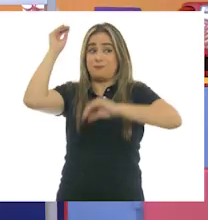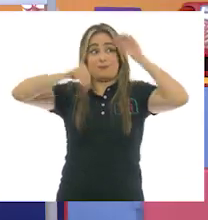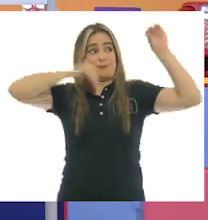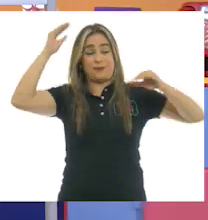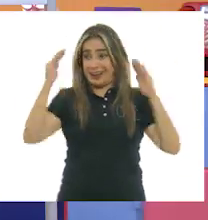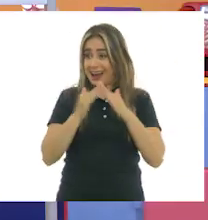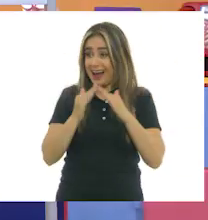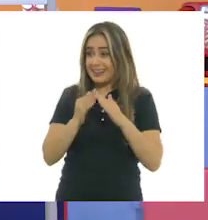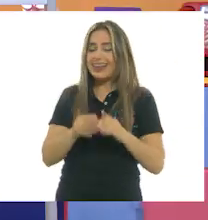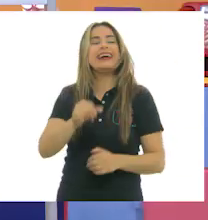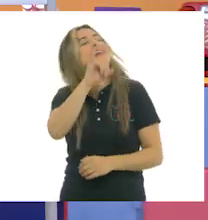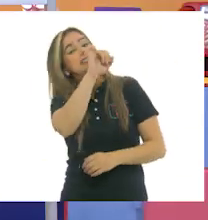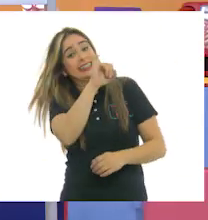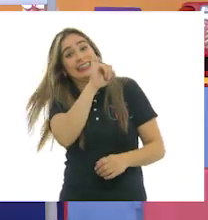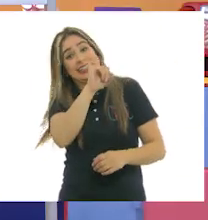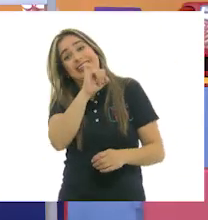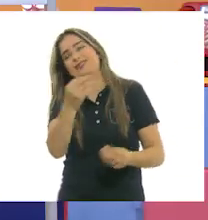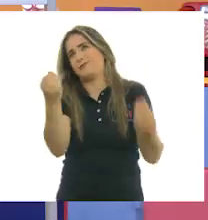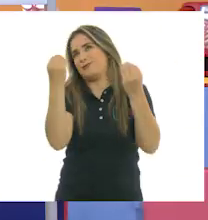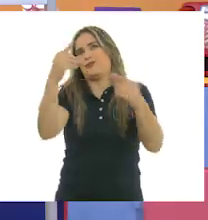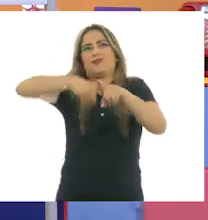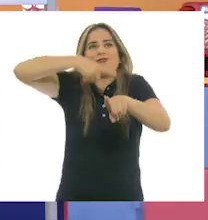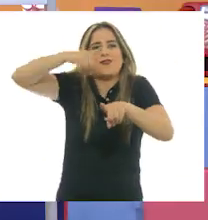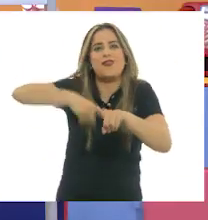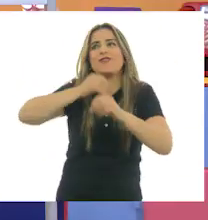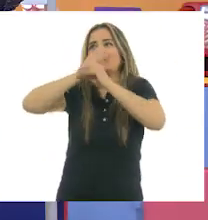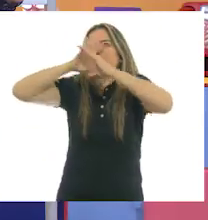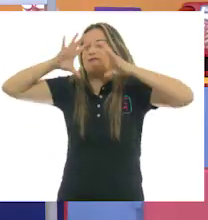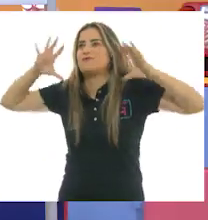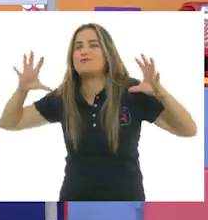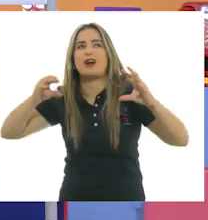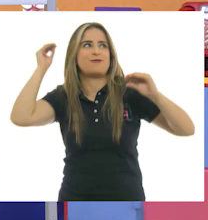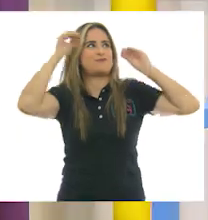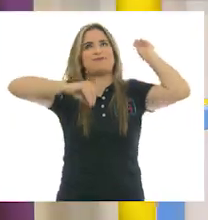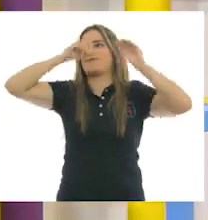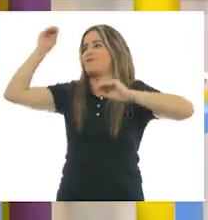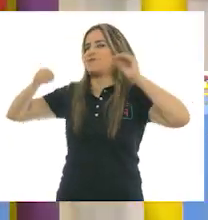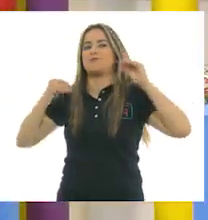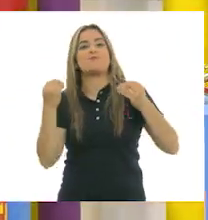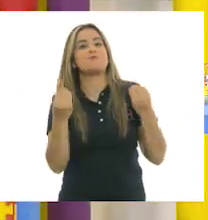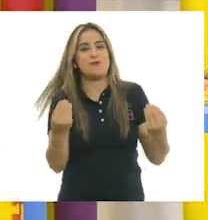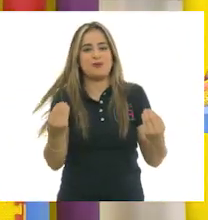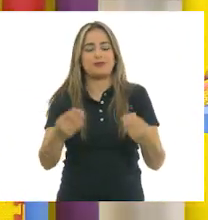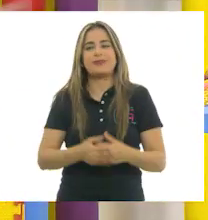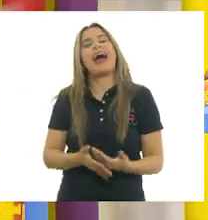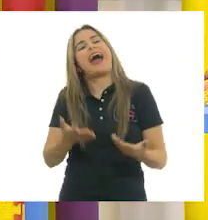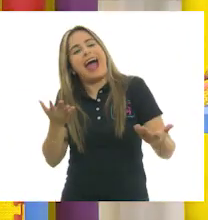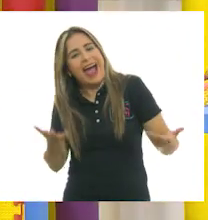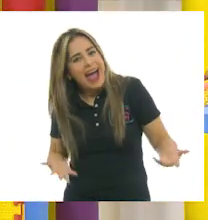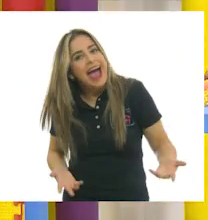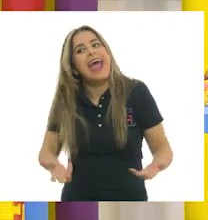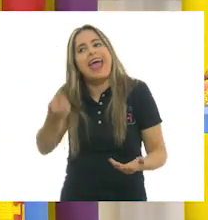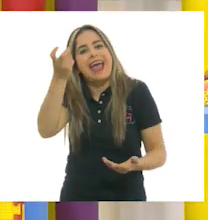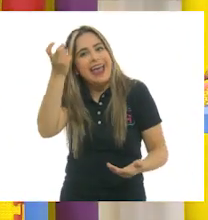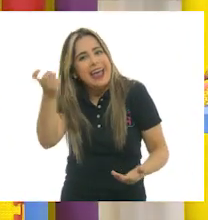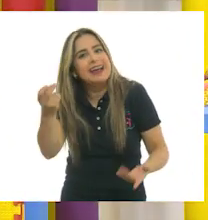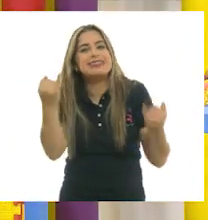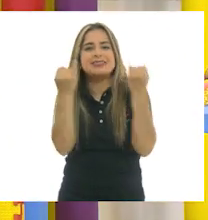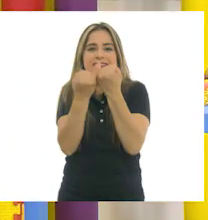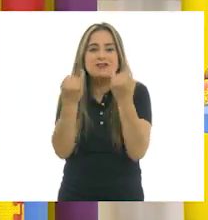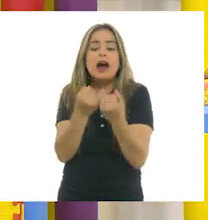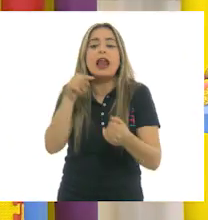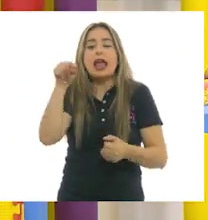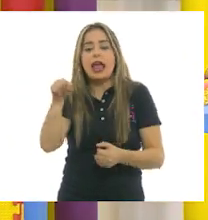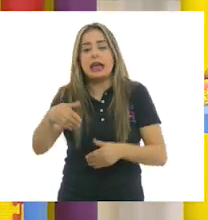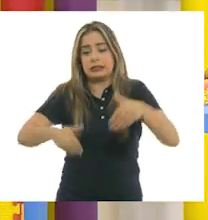casa? Muchísimo, con muchos colores, con globos, serpentinas, muchas cosas. ¡Exacto! ¡Exacto! Pues justamente eso pasa entre la tragedia y la